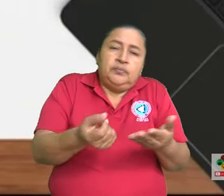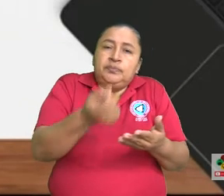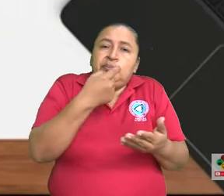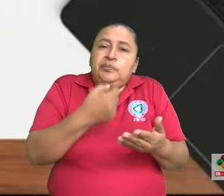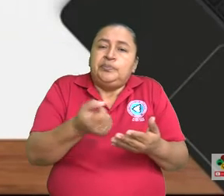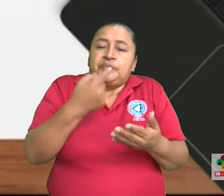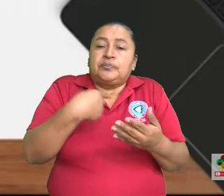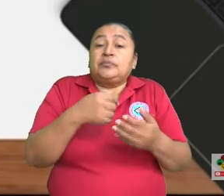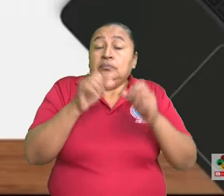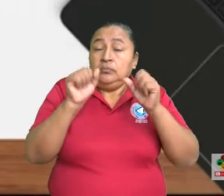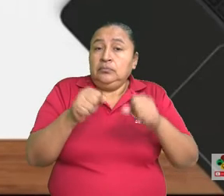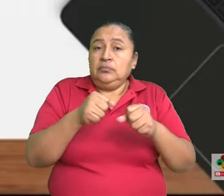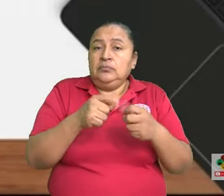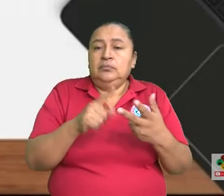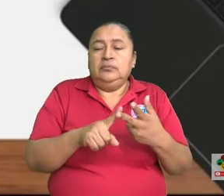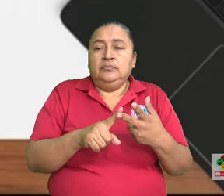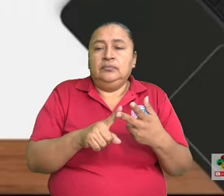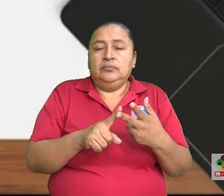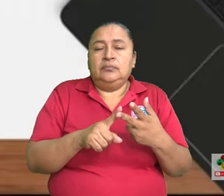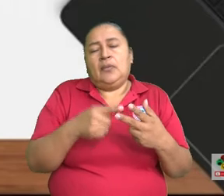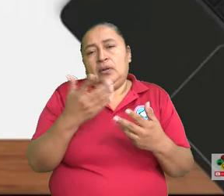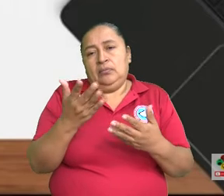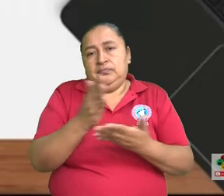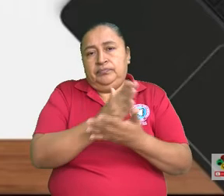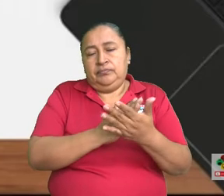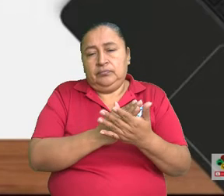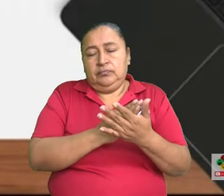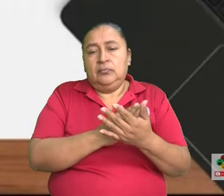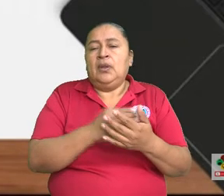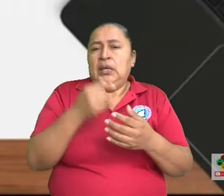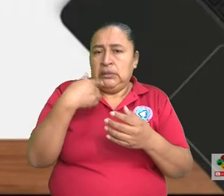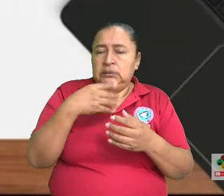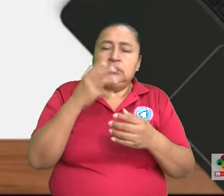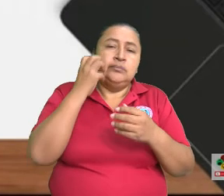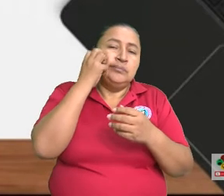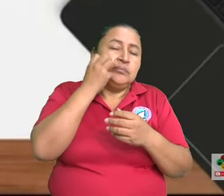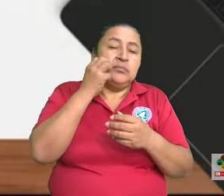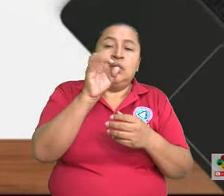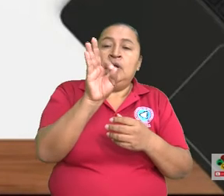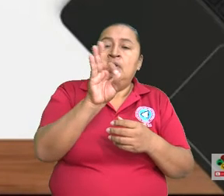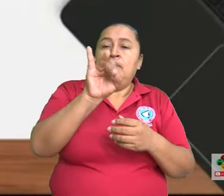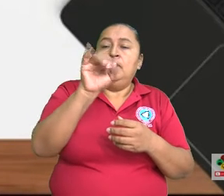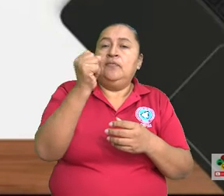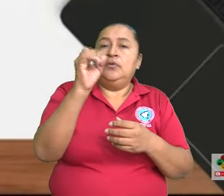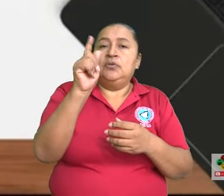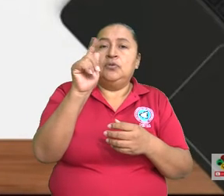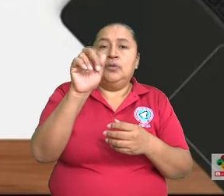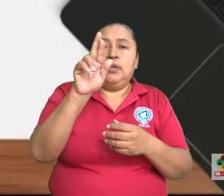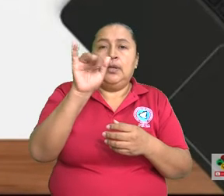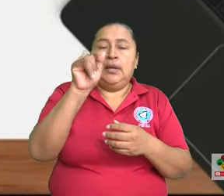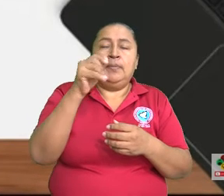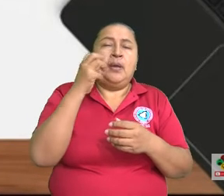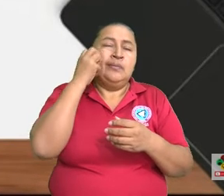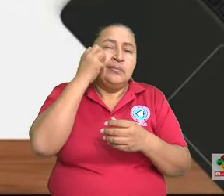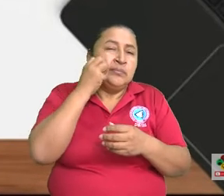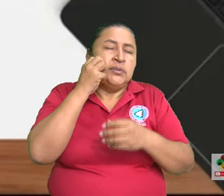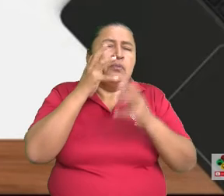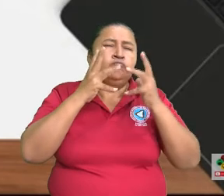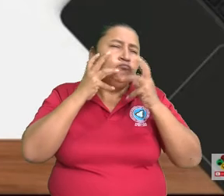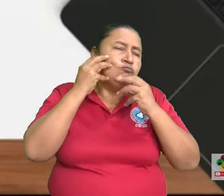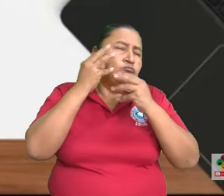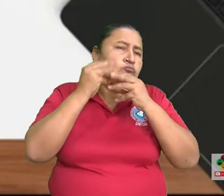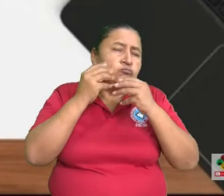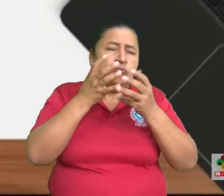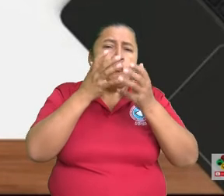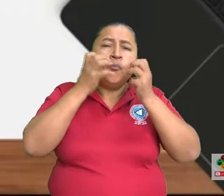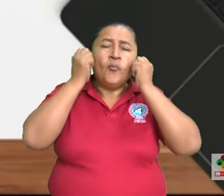Está mucho... juega un papel muy importante la fisioterapia. Porque van a la terapia, ¿verdad? De masaje. Así es.